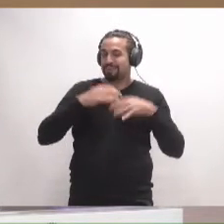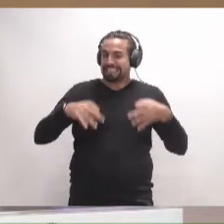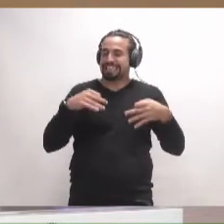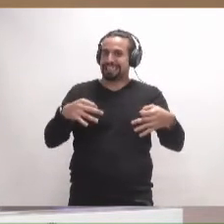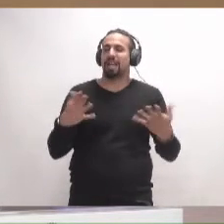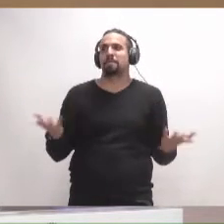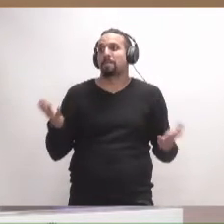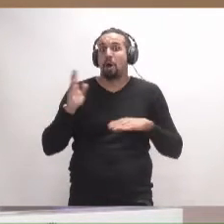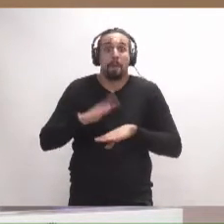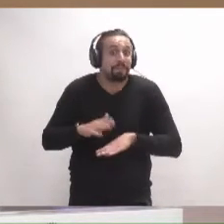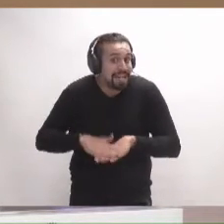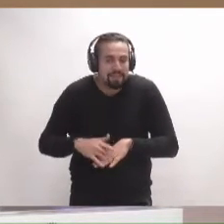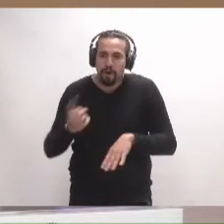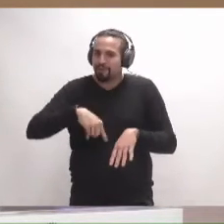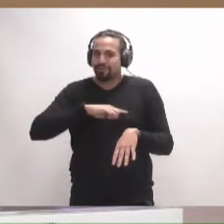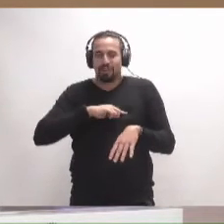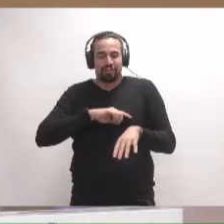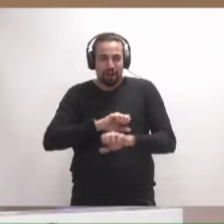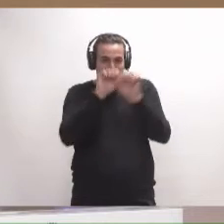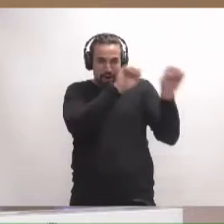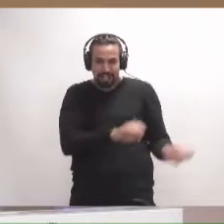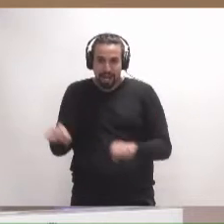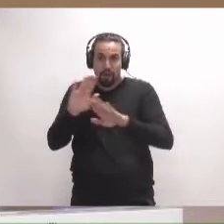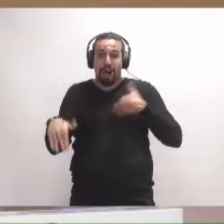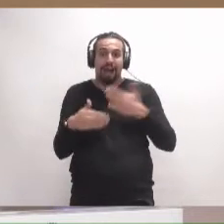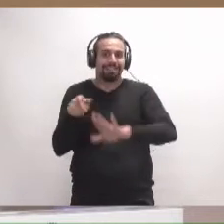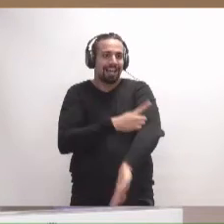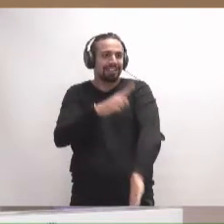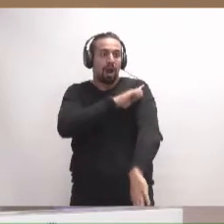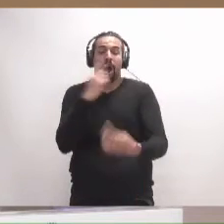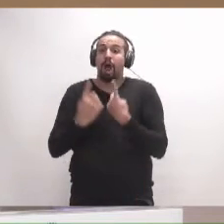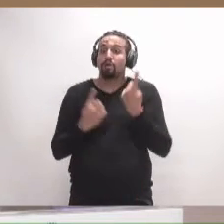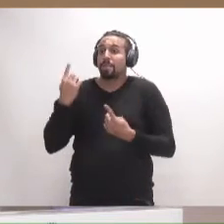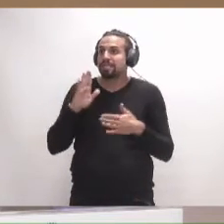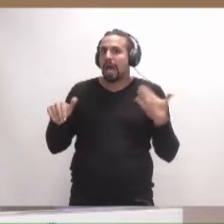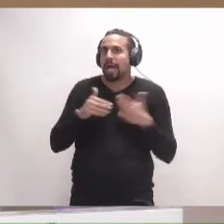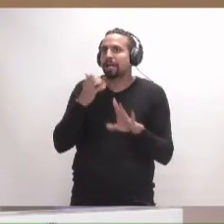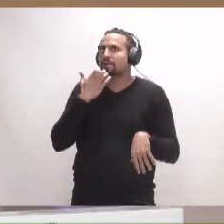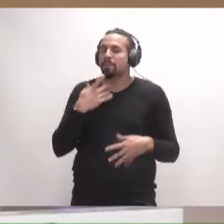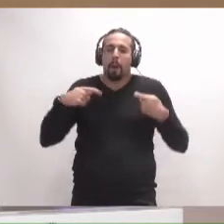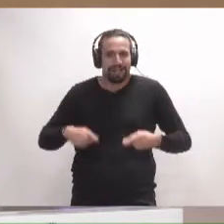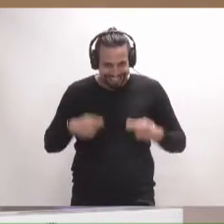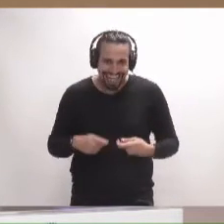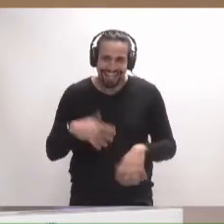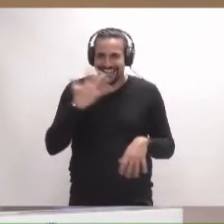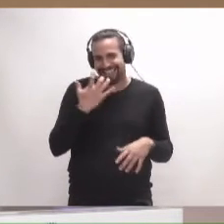vamos, velamos de una manera exagerada. Ya sé que incluso, a veces, pesada,